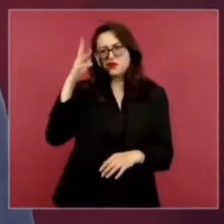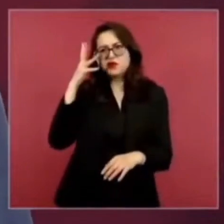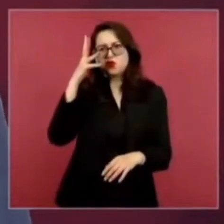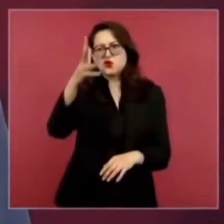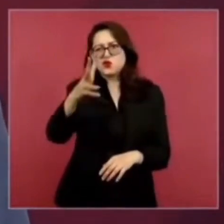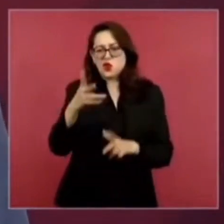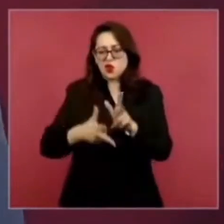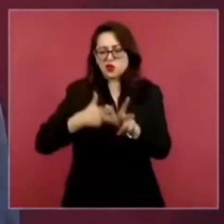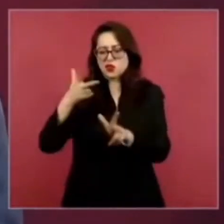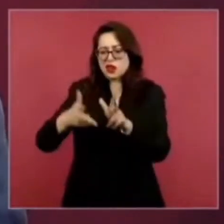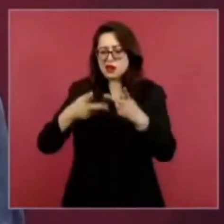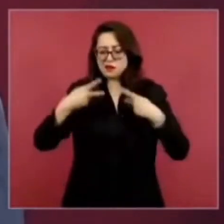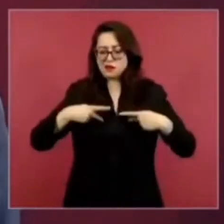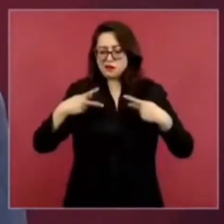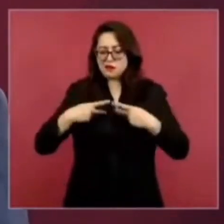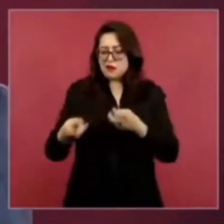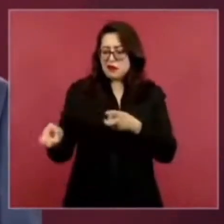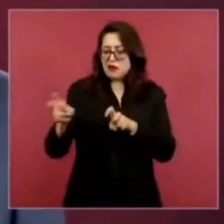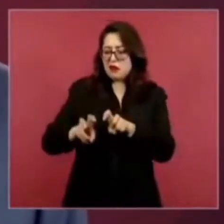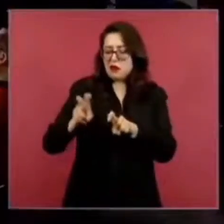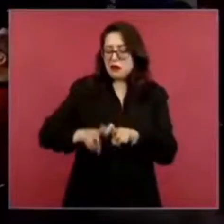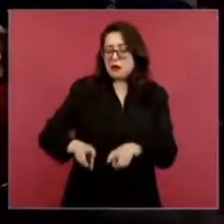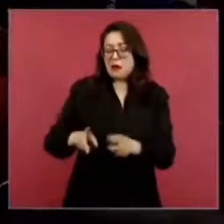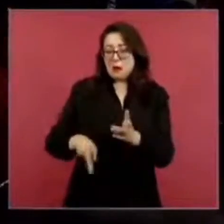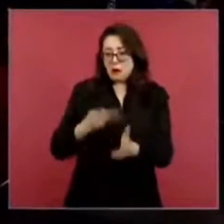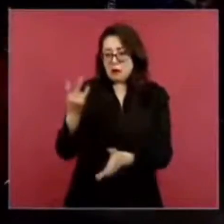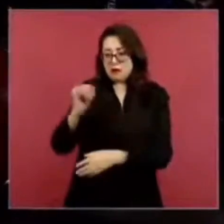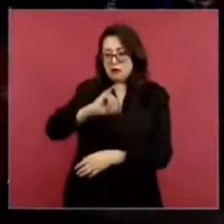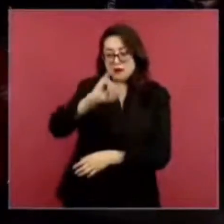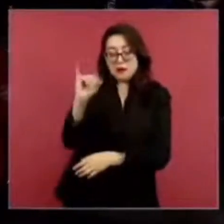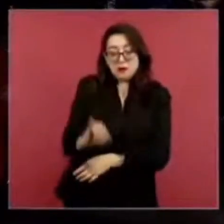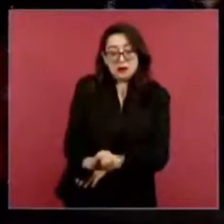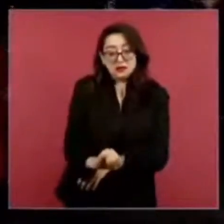porque es